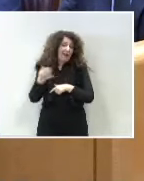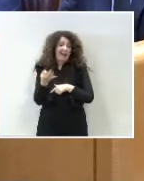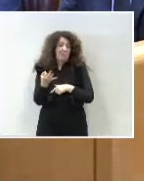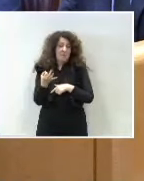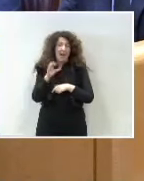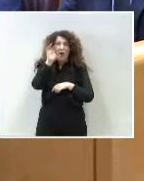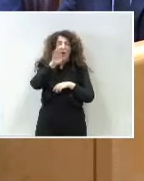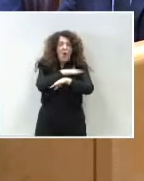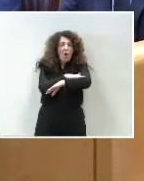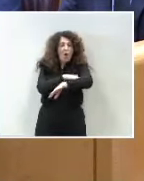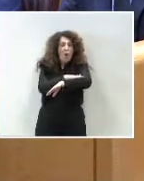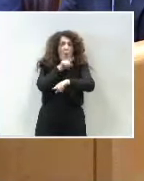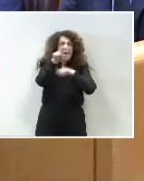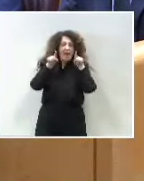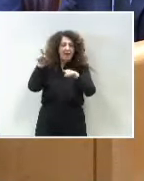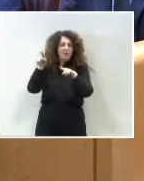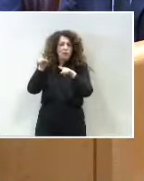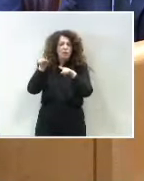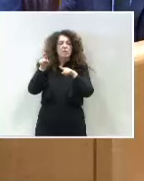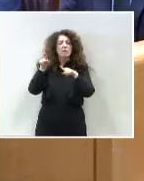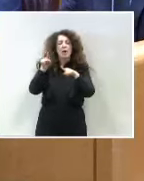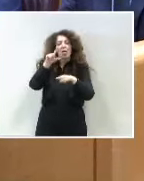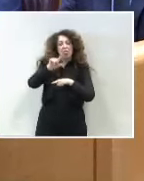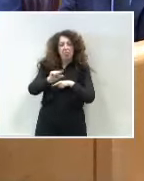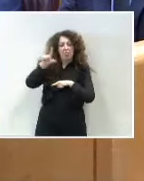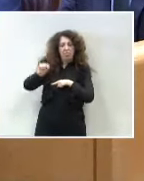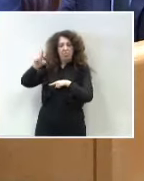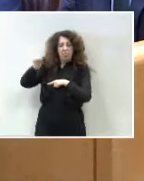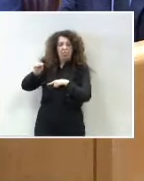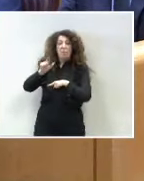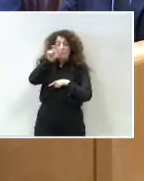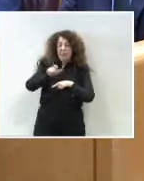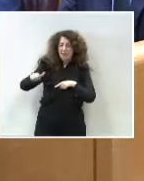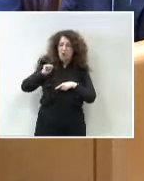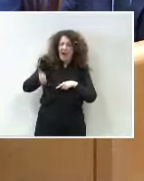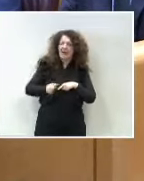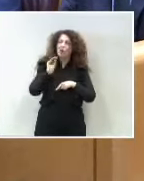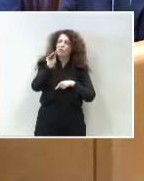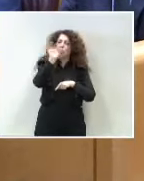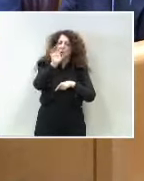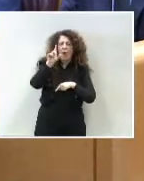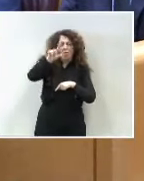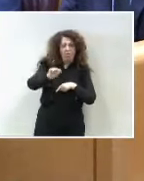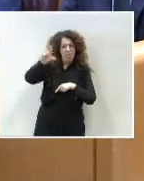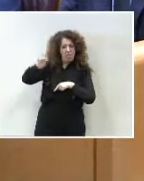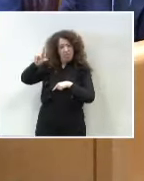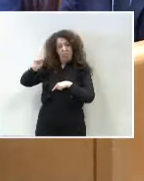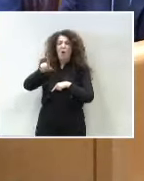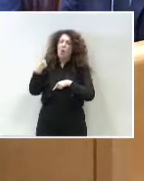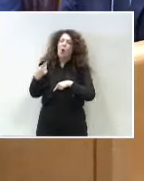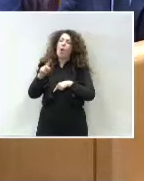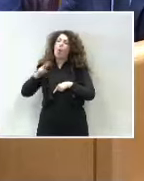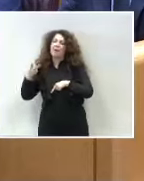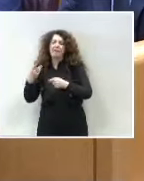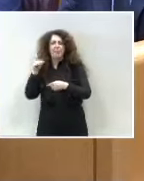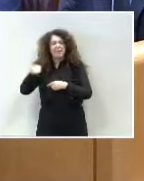efectivamente, lo que están haciendo es quitar impuestos al 1% de los más ricos en sus comunidades autónomas y le vienen luego a la vicepresidenta del